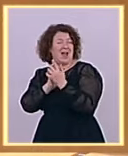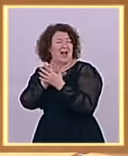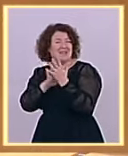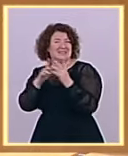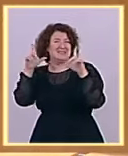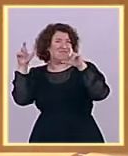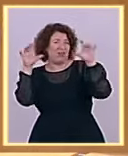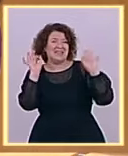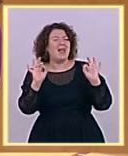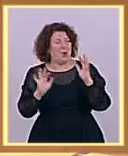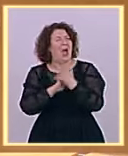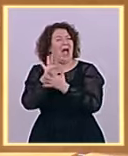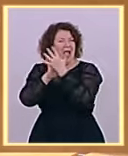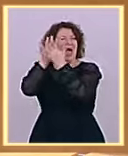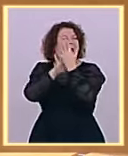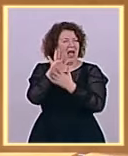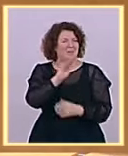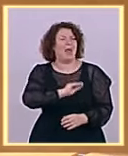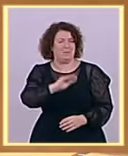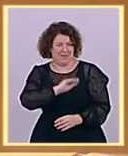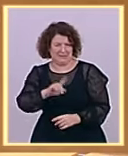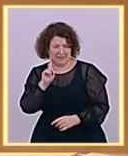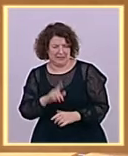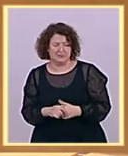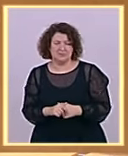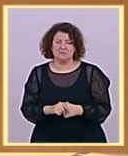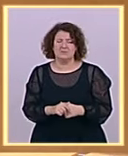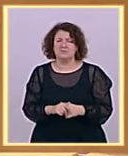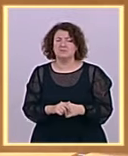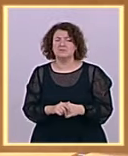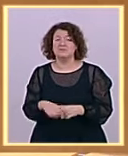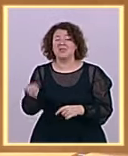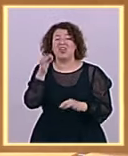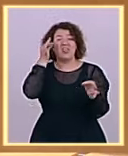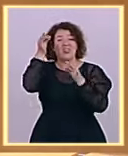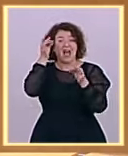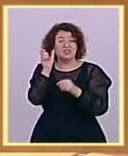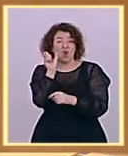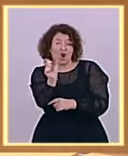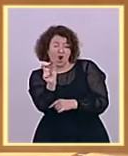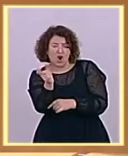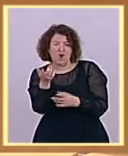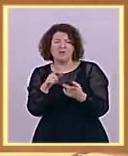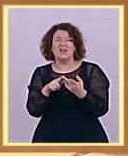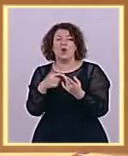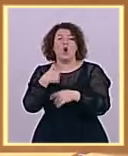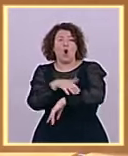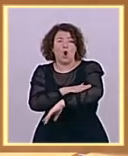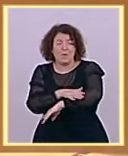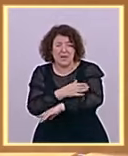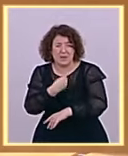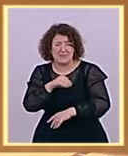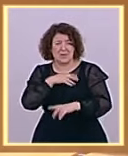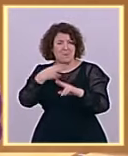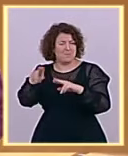Usted ningunea a los datos, las políticas del gobierno, no hace caso a las estadísticas oficiales, no que publica este